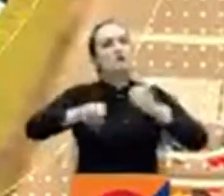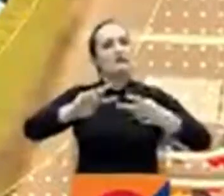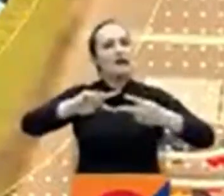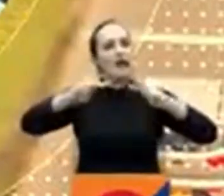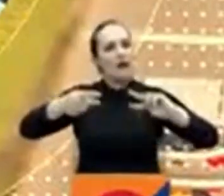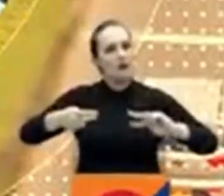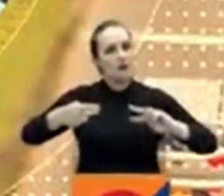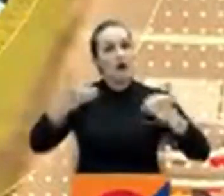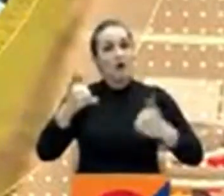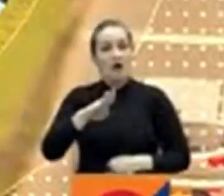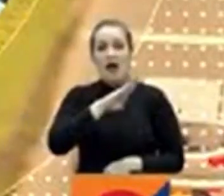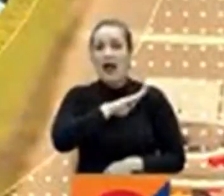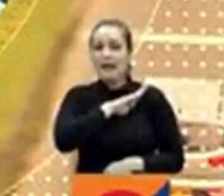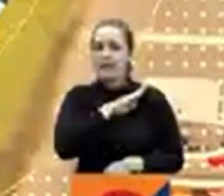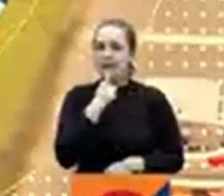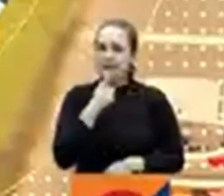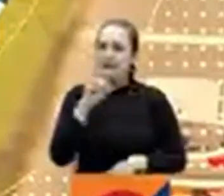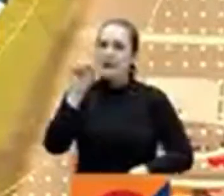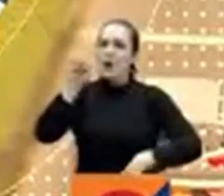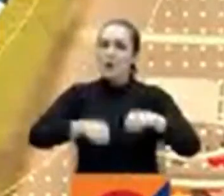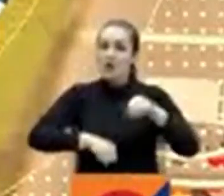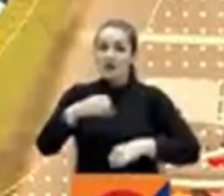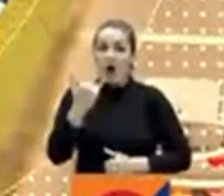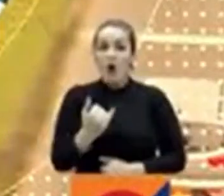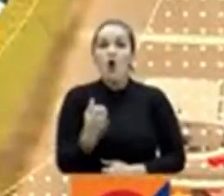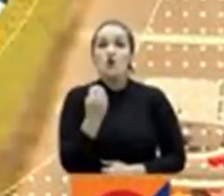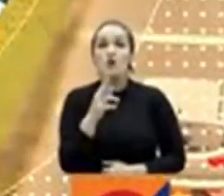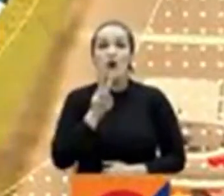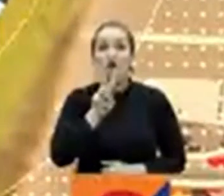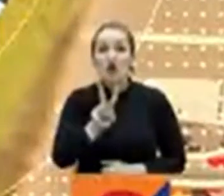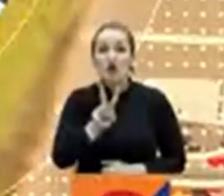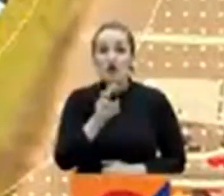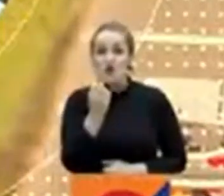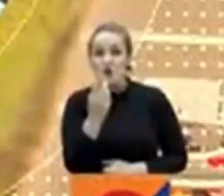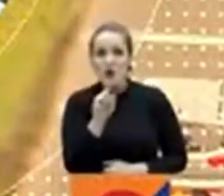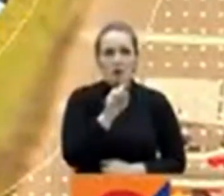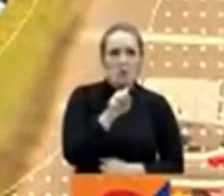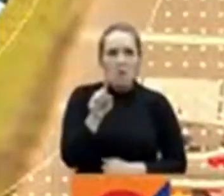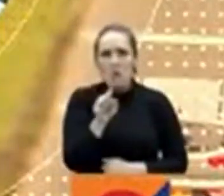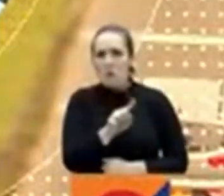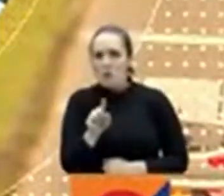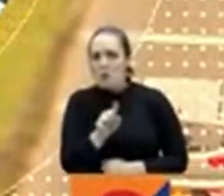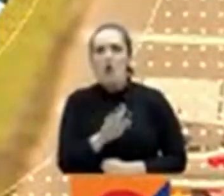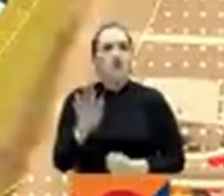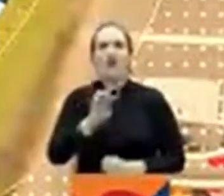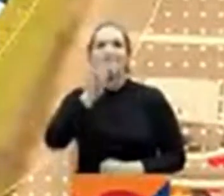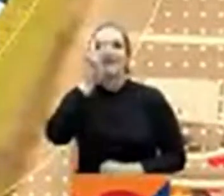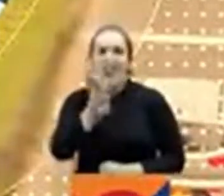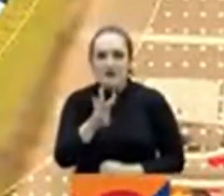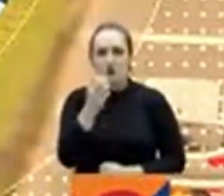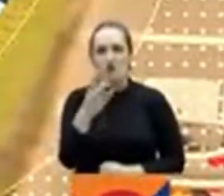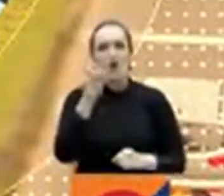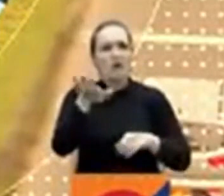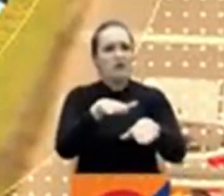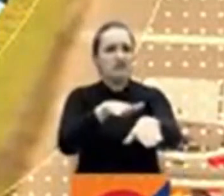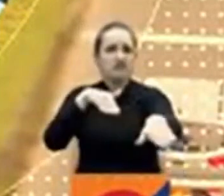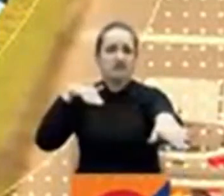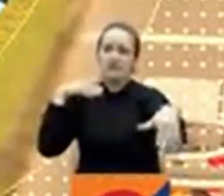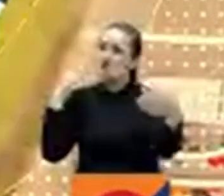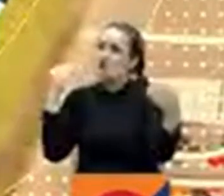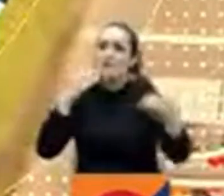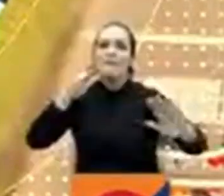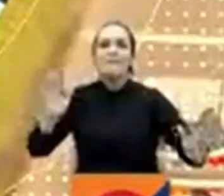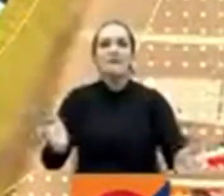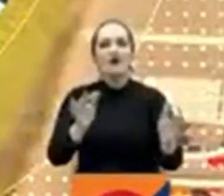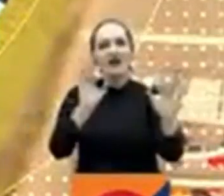de la ciudad dijo que la medida podría pasar de dos a tres dígitos por día esto para disminuir la congestión vehicular y mejorar